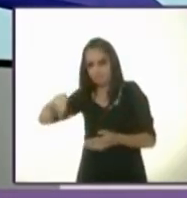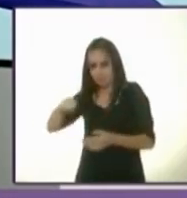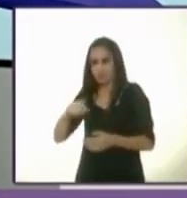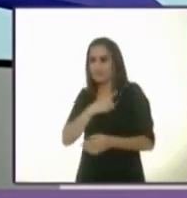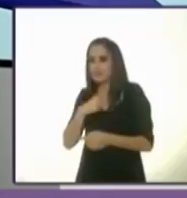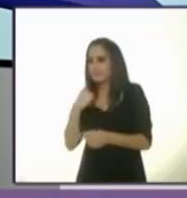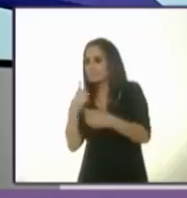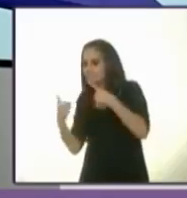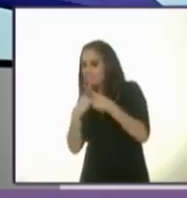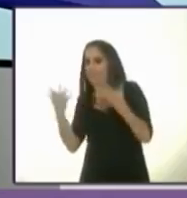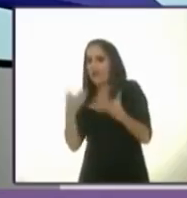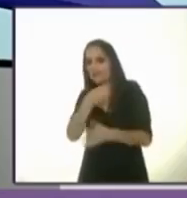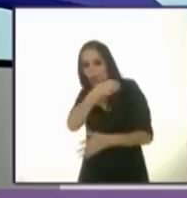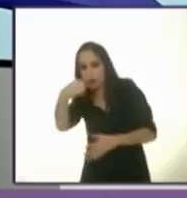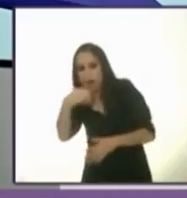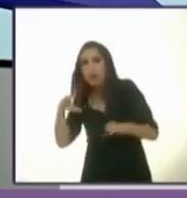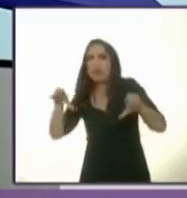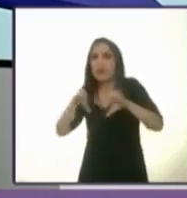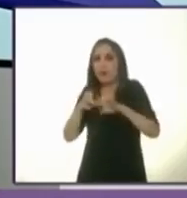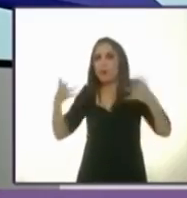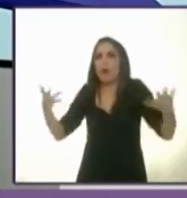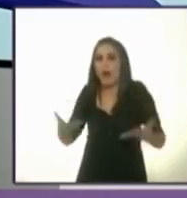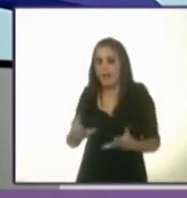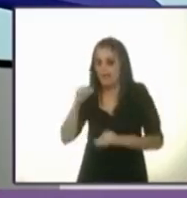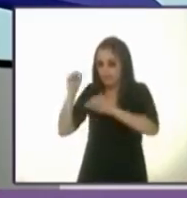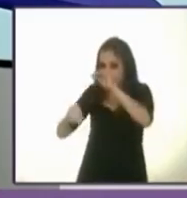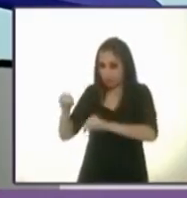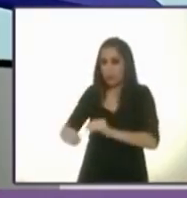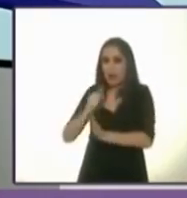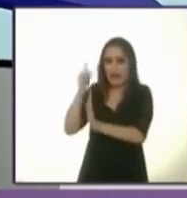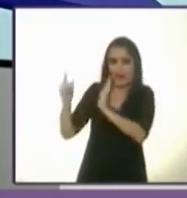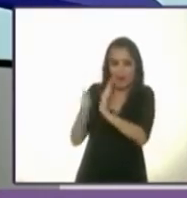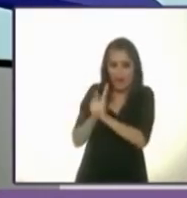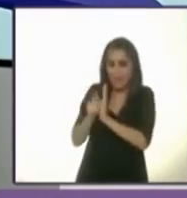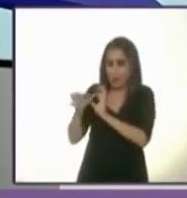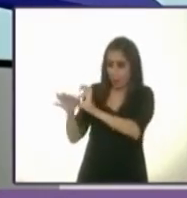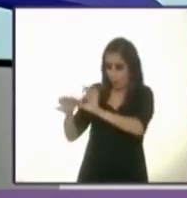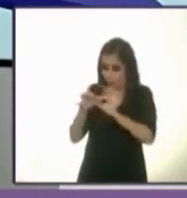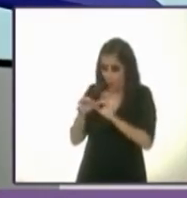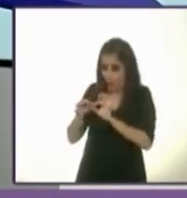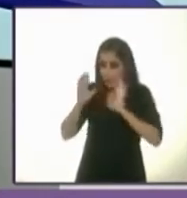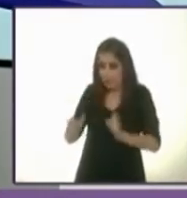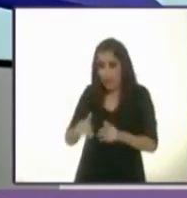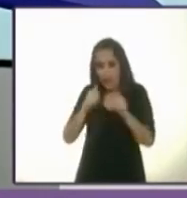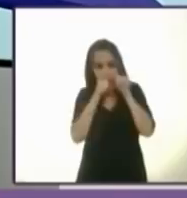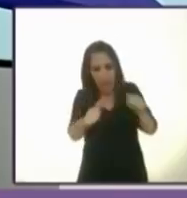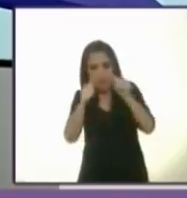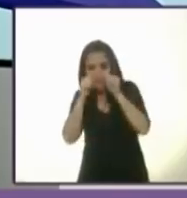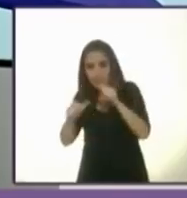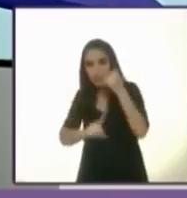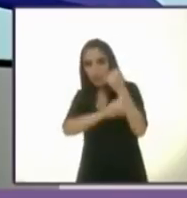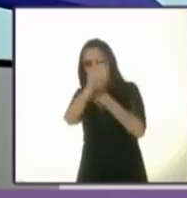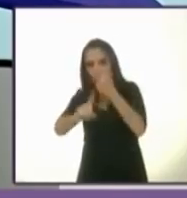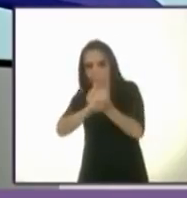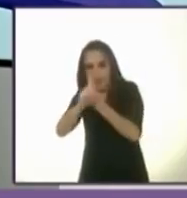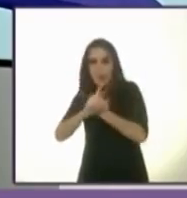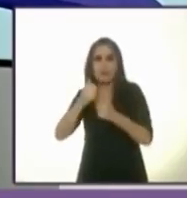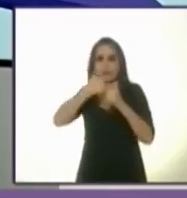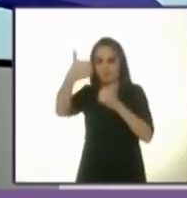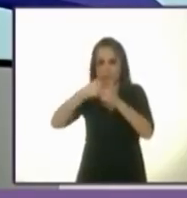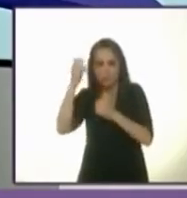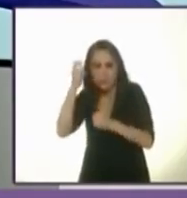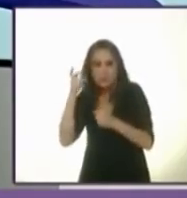poder definir medidas puntuales, legislativas, disposiciones conjuntas para atender problemas de tránsito, de